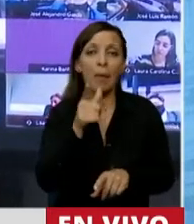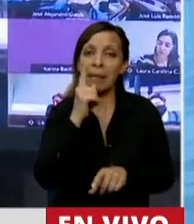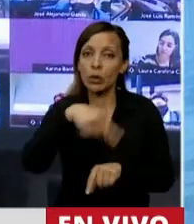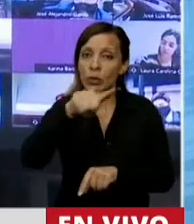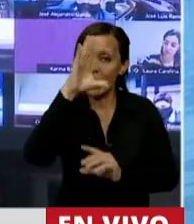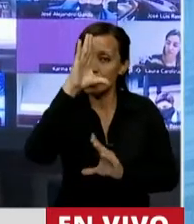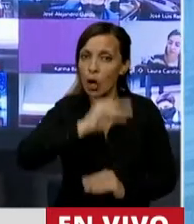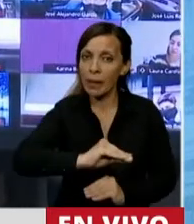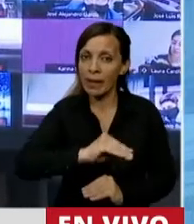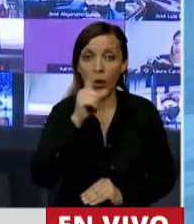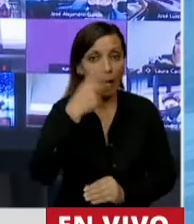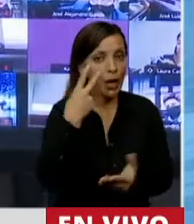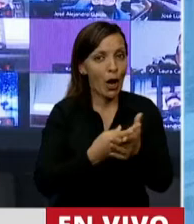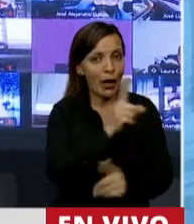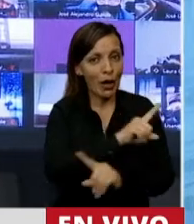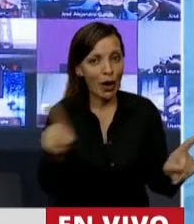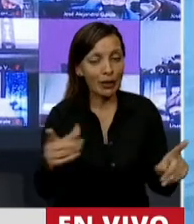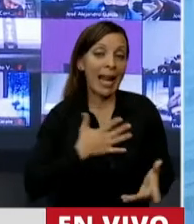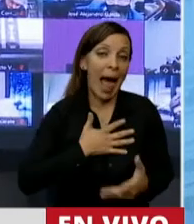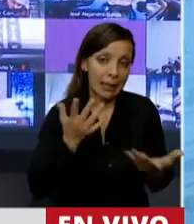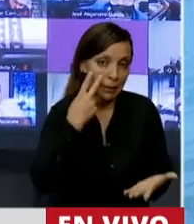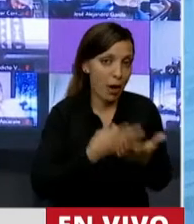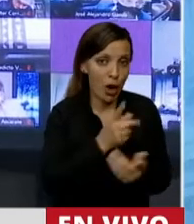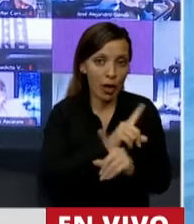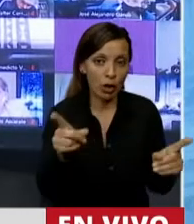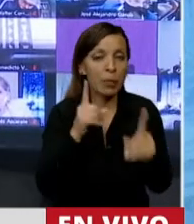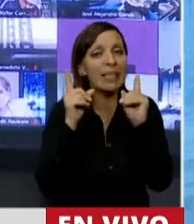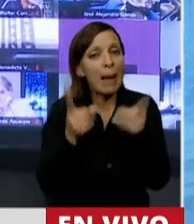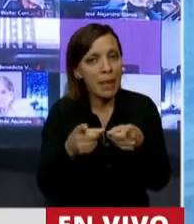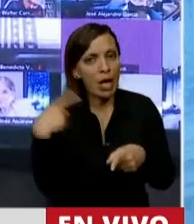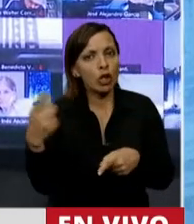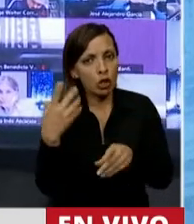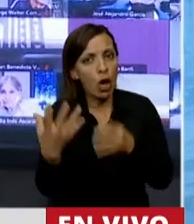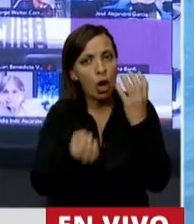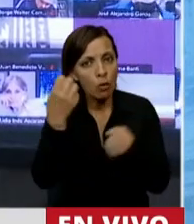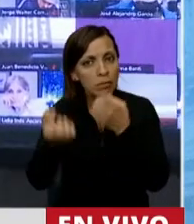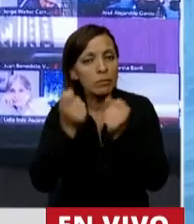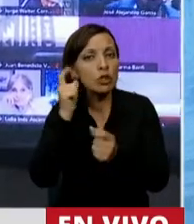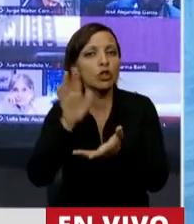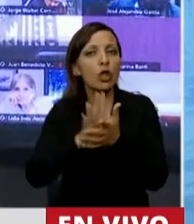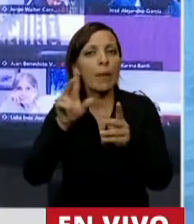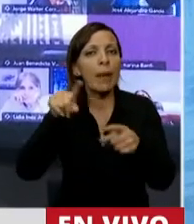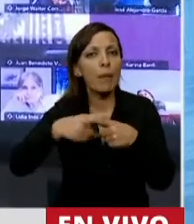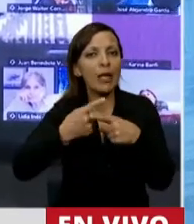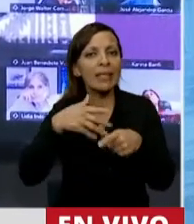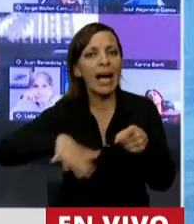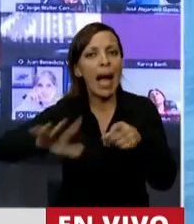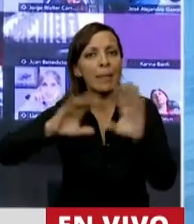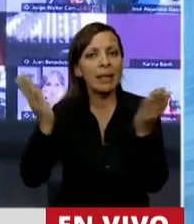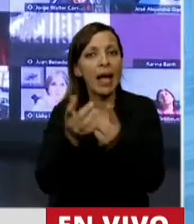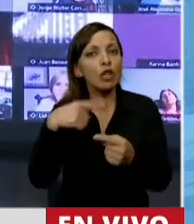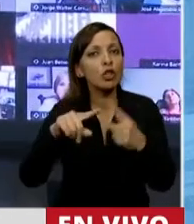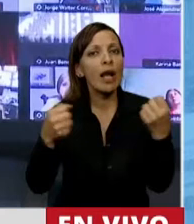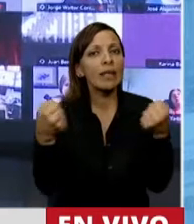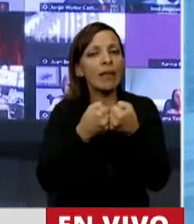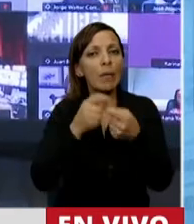se olviden y no lo reconocen, y lamentablemente no lo reconocen, porque también hemos tenido unos enormes logros en política ambiental. Para empezar, ratificamos el